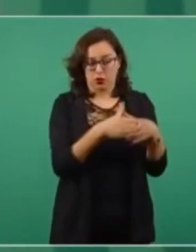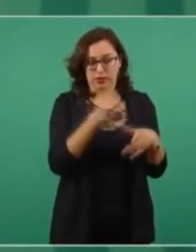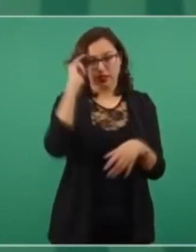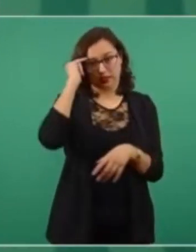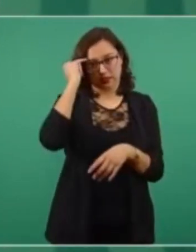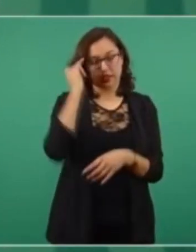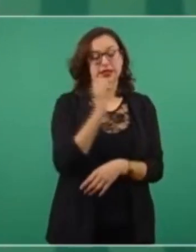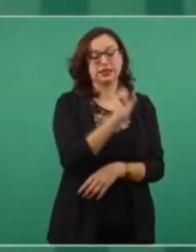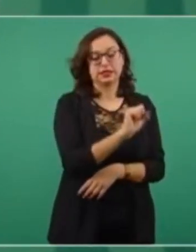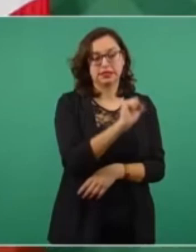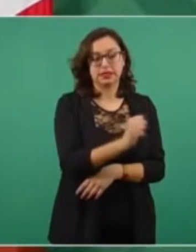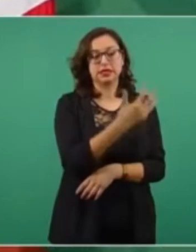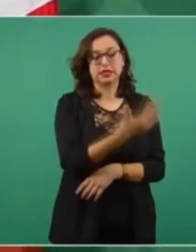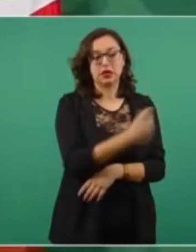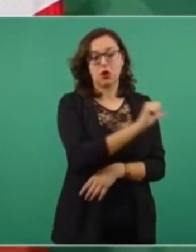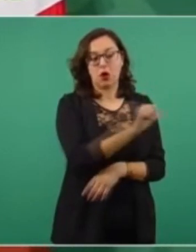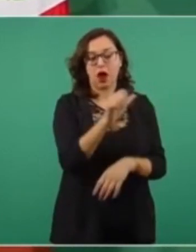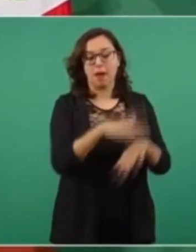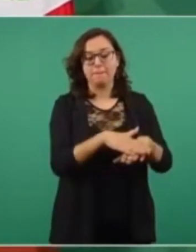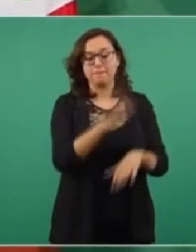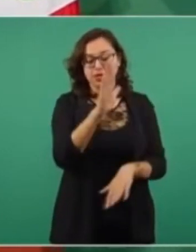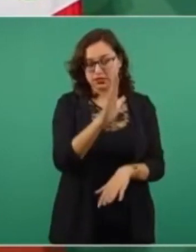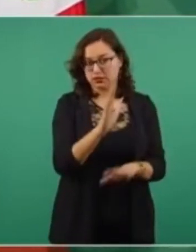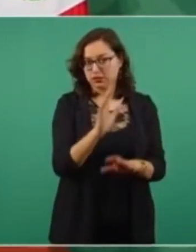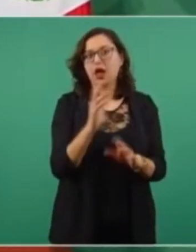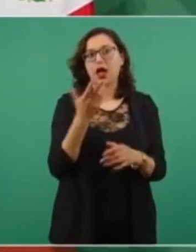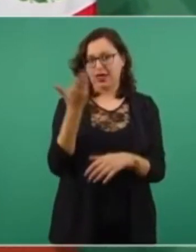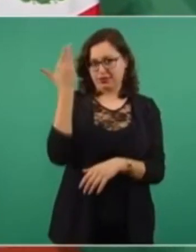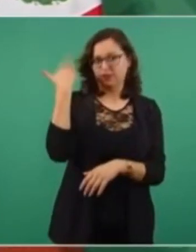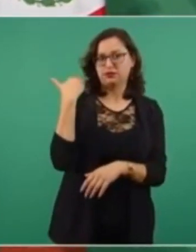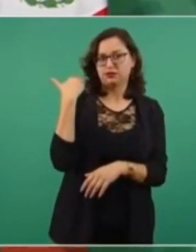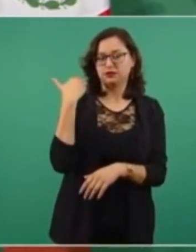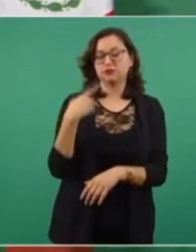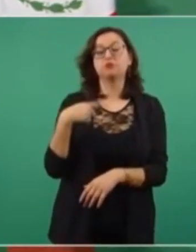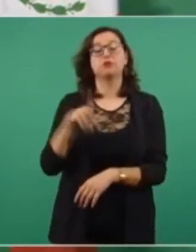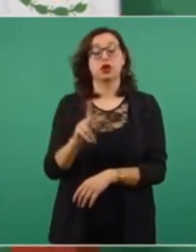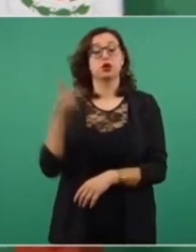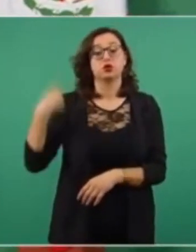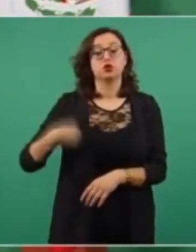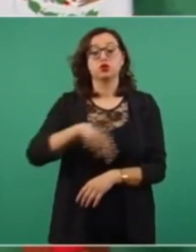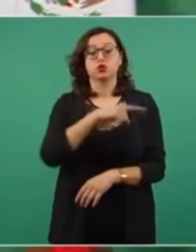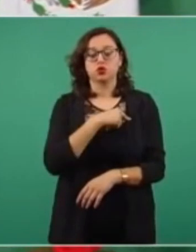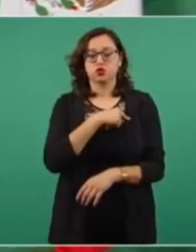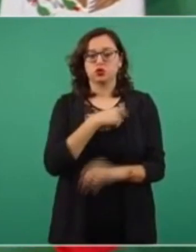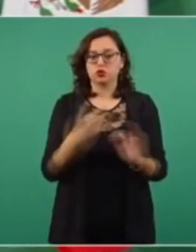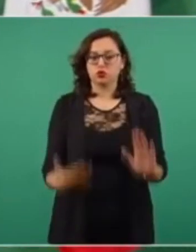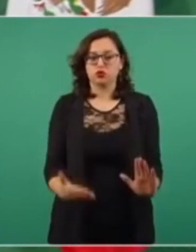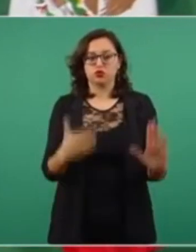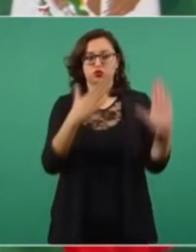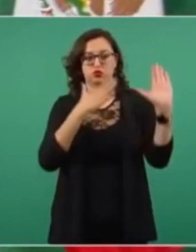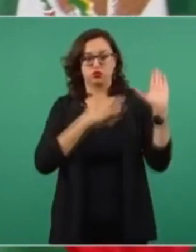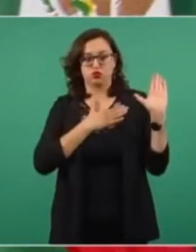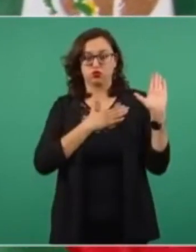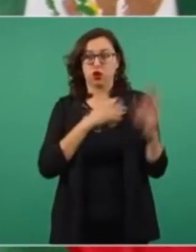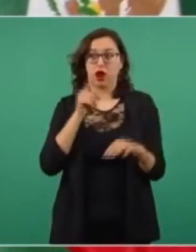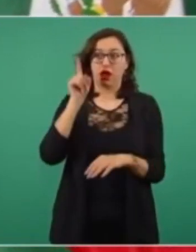los 65 años. Hicimos el compromiso el 21 de marzo en Guelatao,